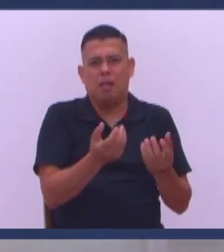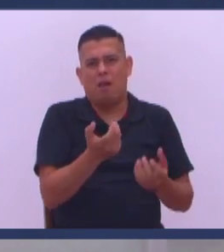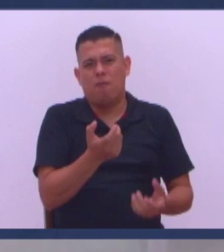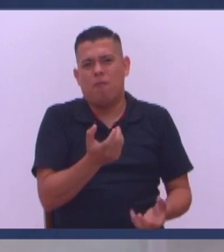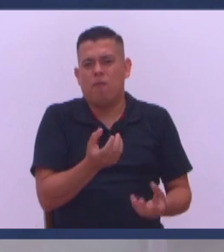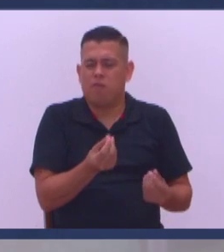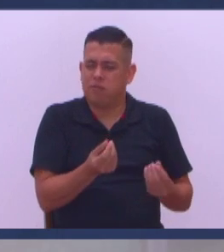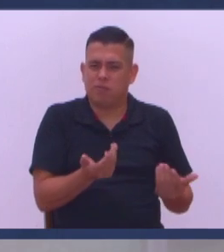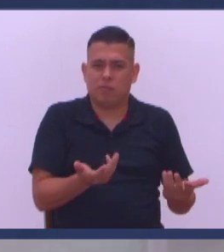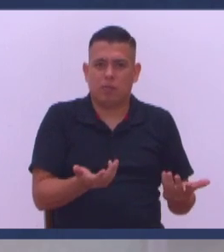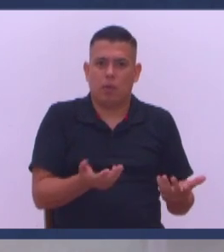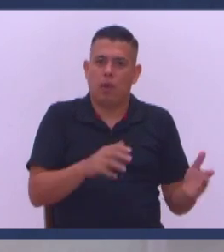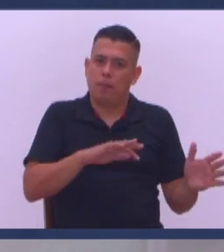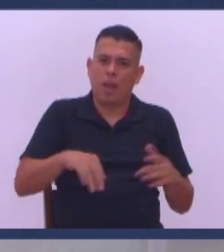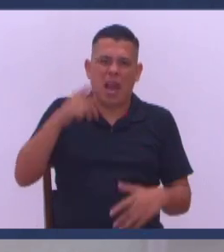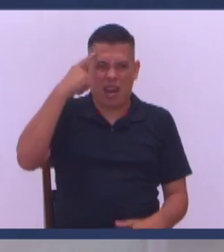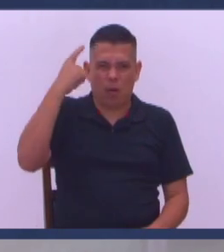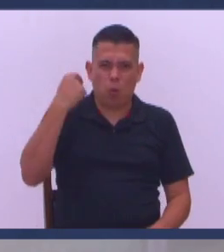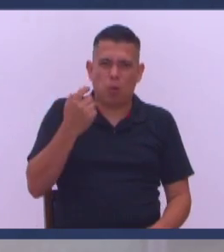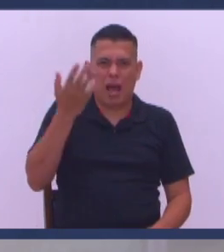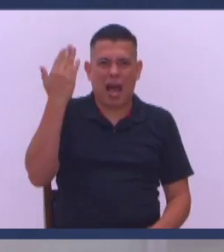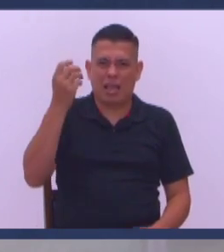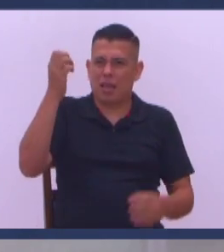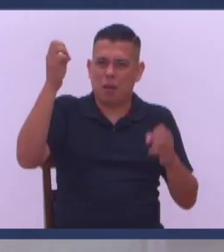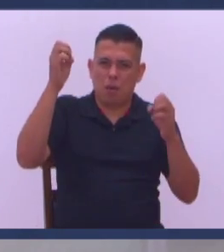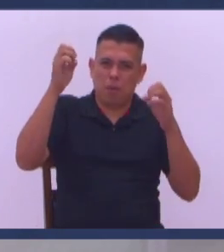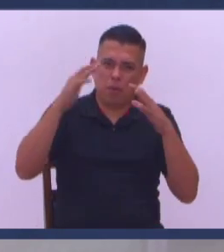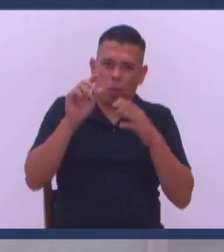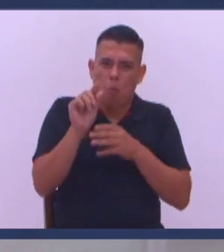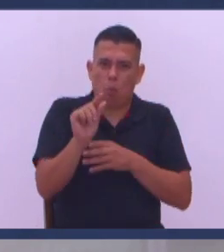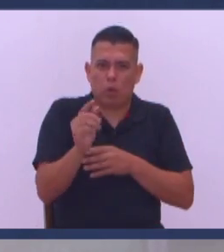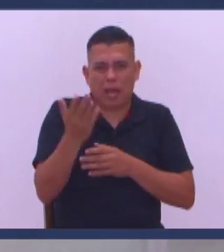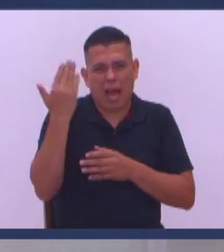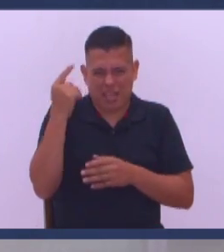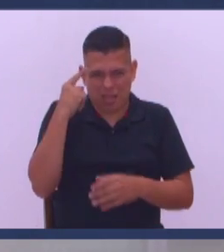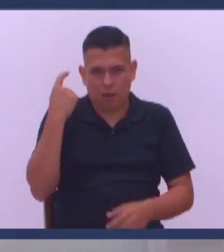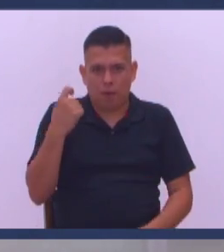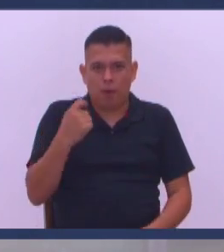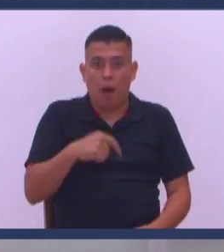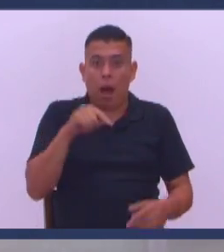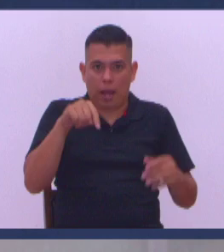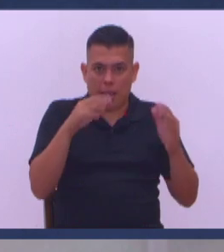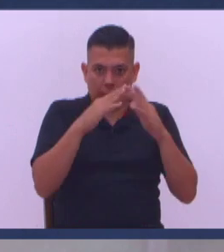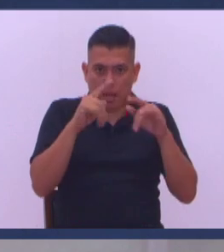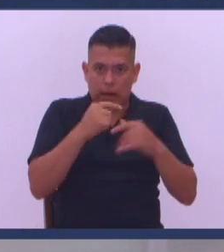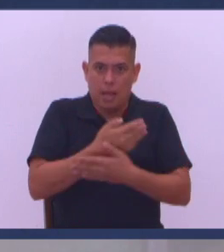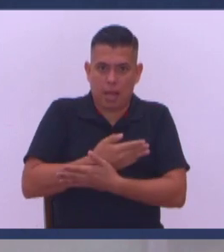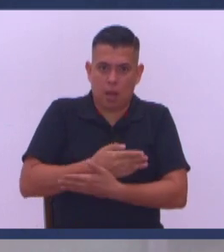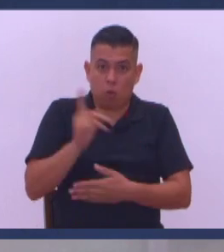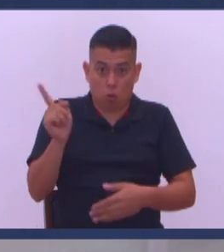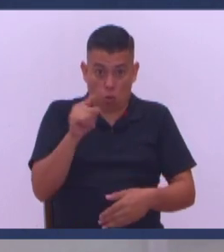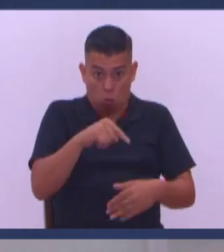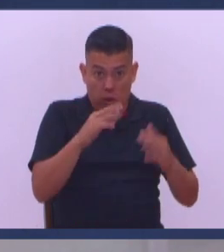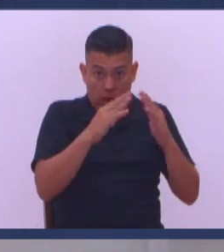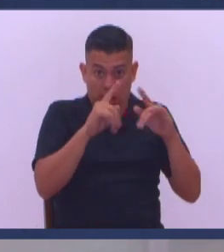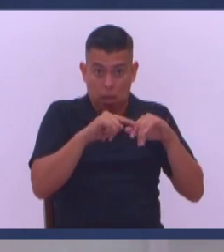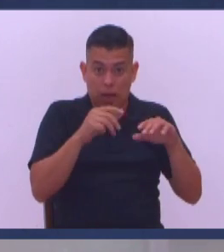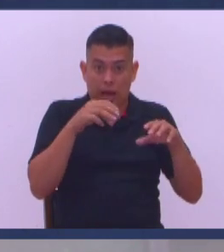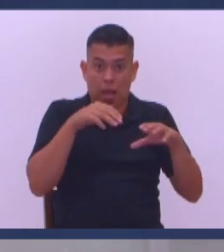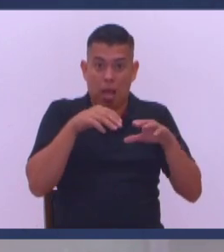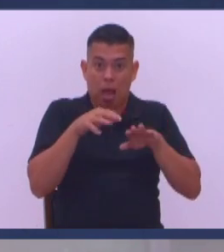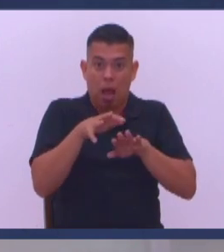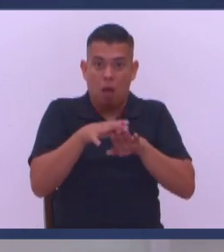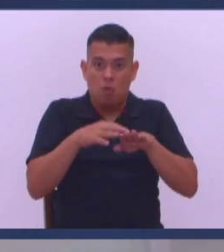¿Cuántos se recuerdan Cuando éramos menos bendecidos? Menos bendecidos Hermano Le voy a contar que esta iglesia Siendo el hijo del pastor Yo vine a esta iglesia Con